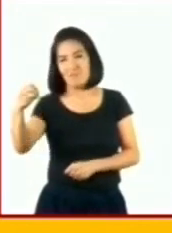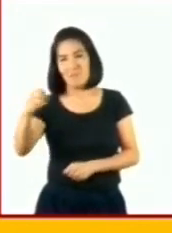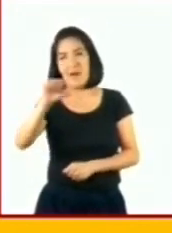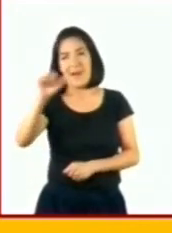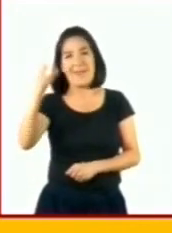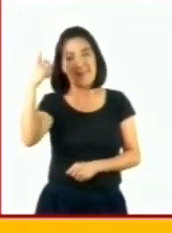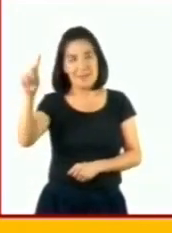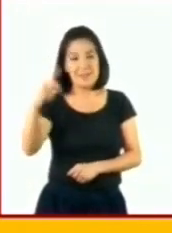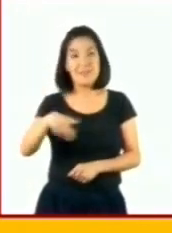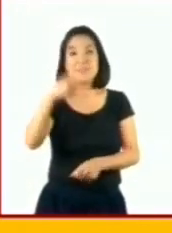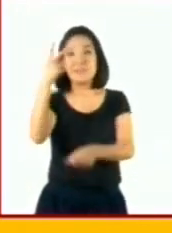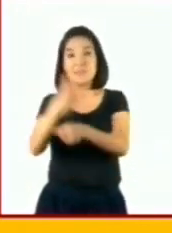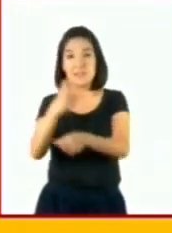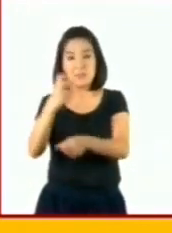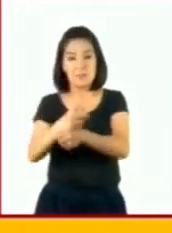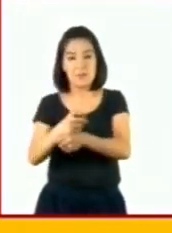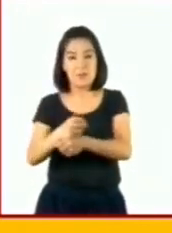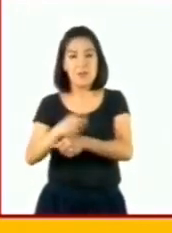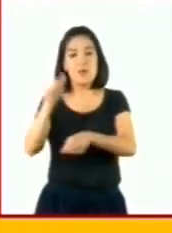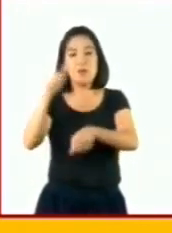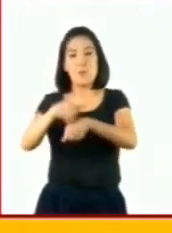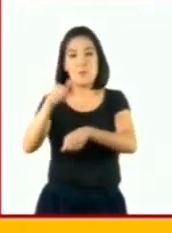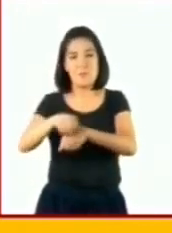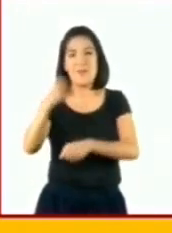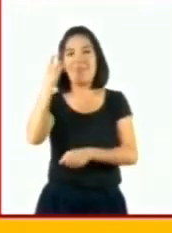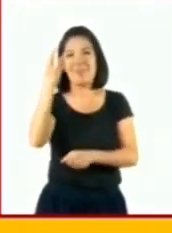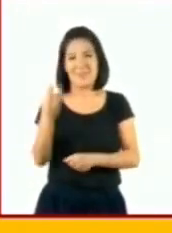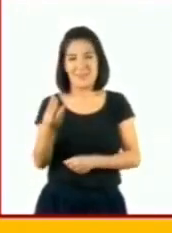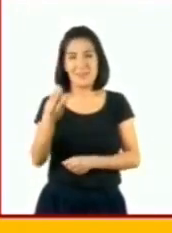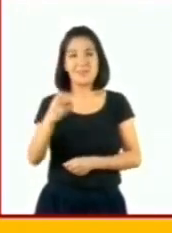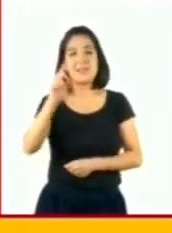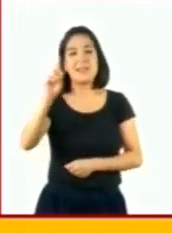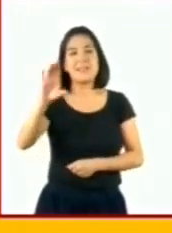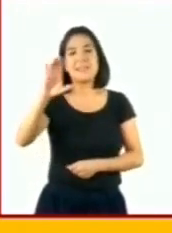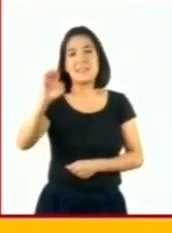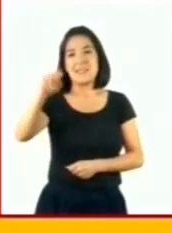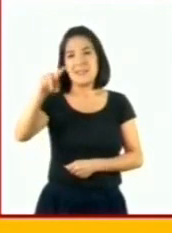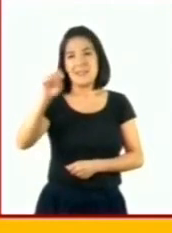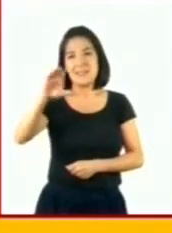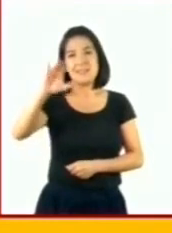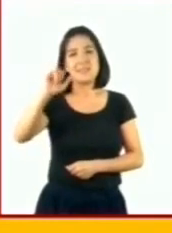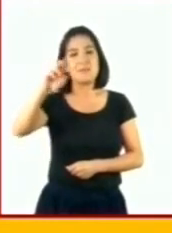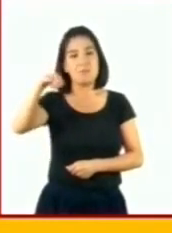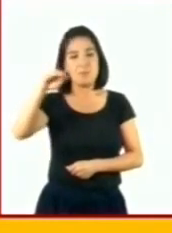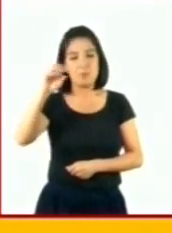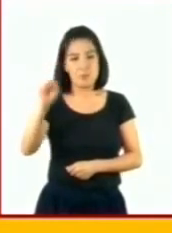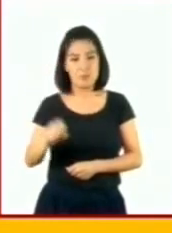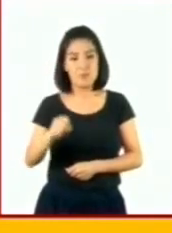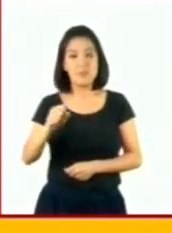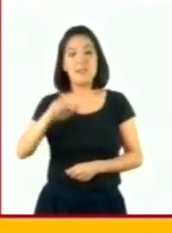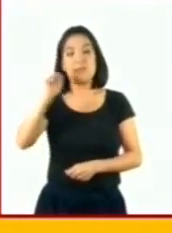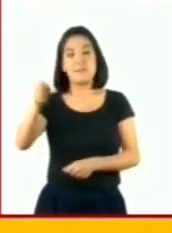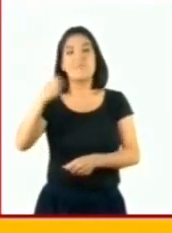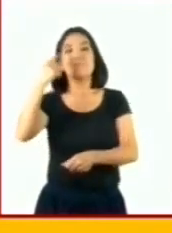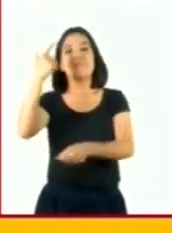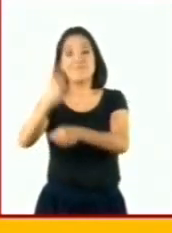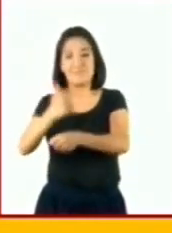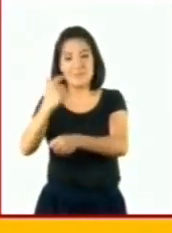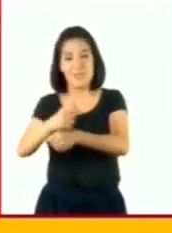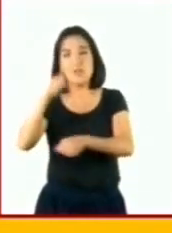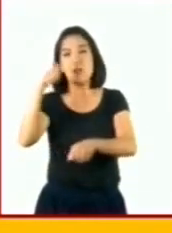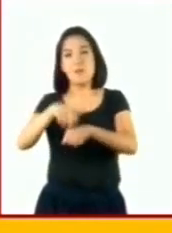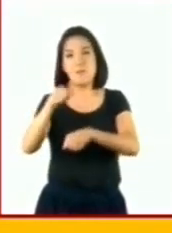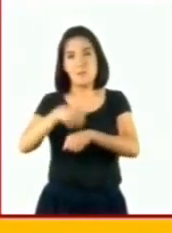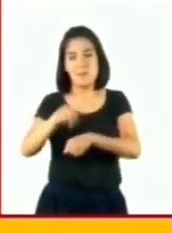segunda posición, donde está el número 3, corresponde a los centésimos. En la tercera posición, donde está el número